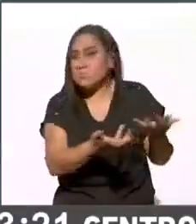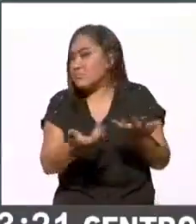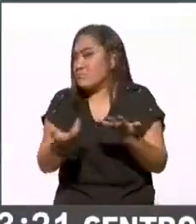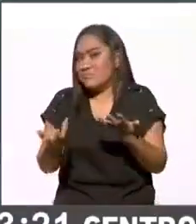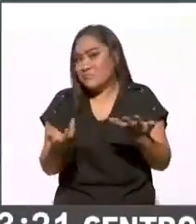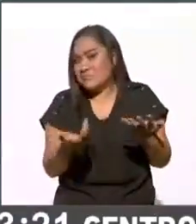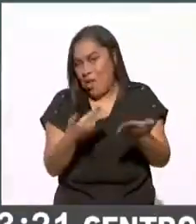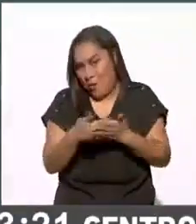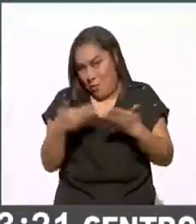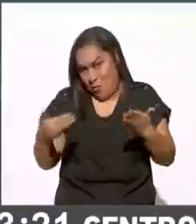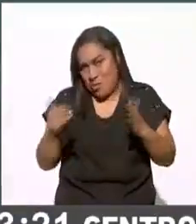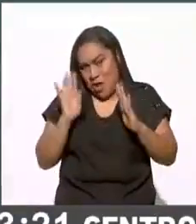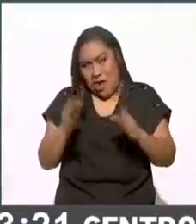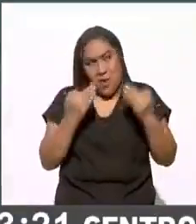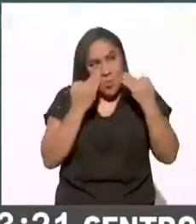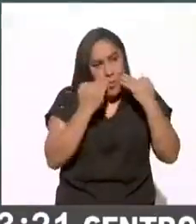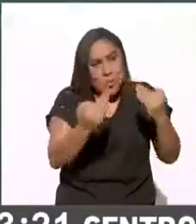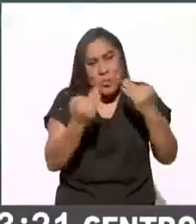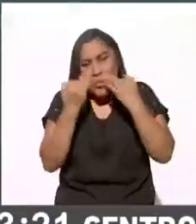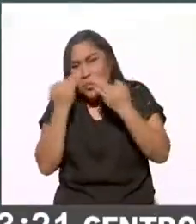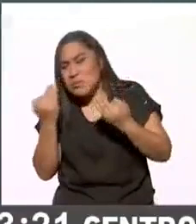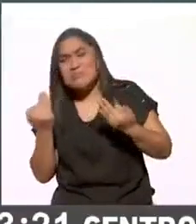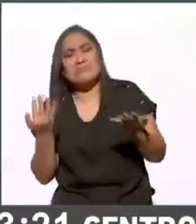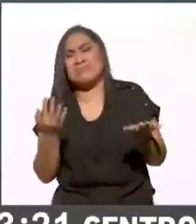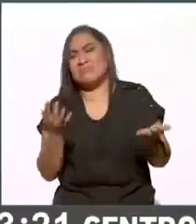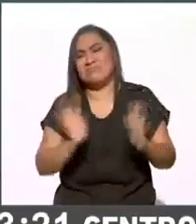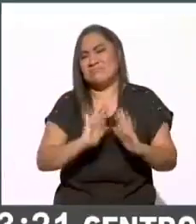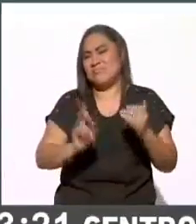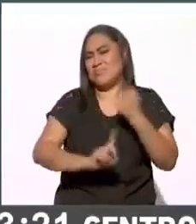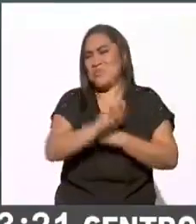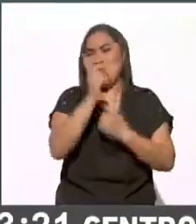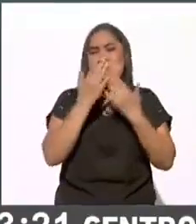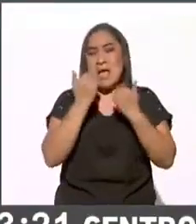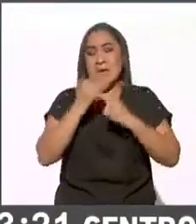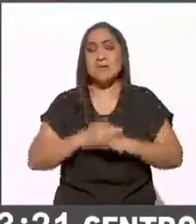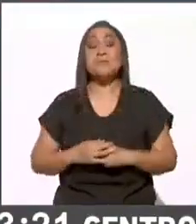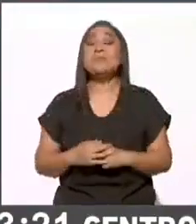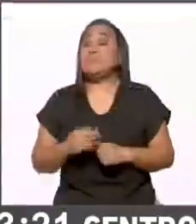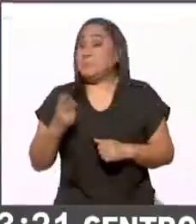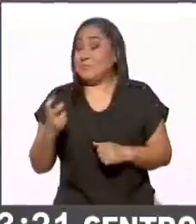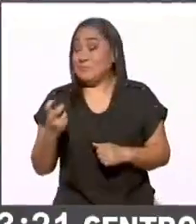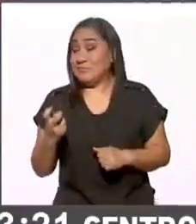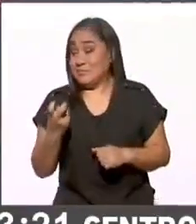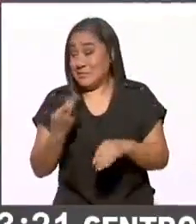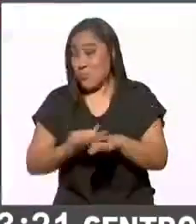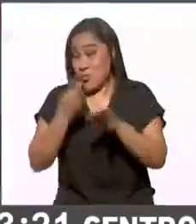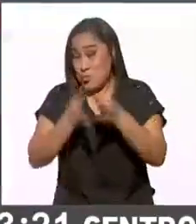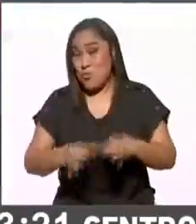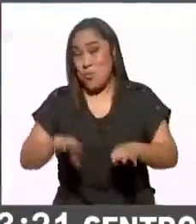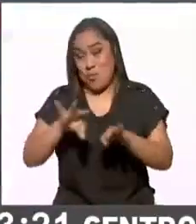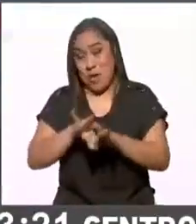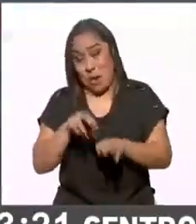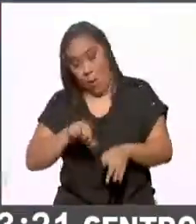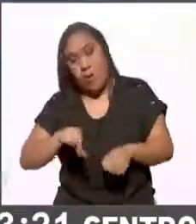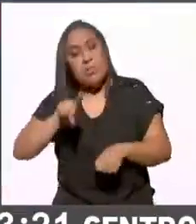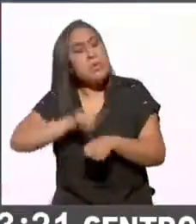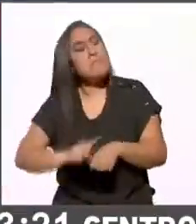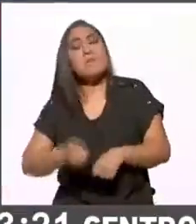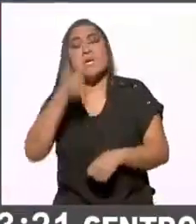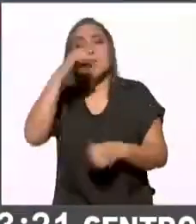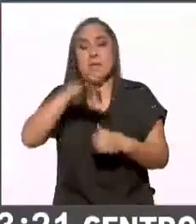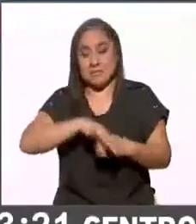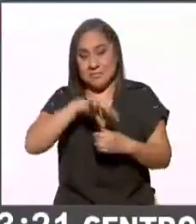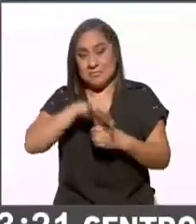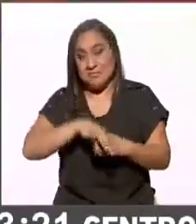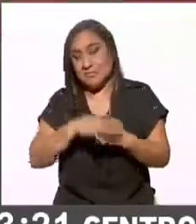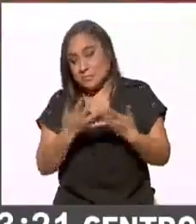demostrado con diversas encuestas que no era así, ¿no? Exactamente, eso es algo que destaca también de esta jornada electoral. Si bien se